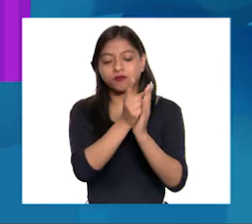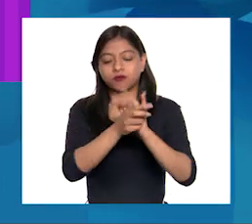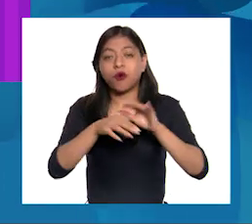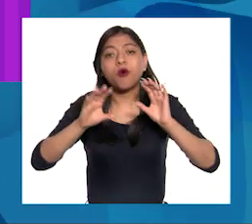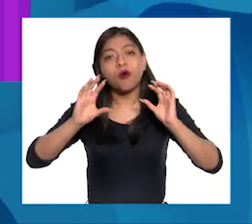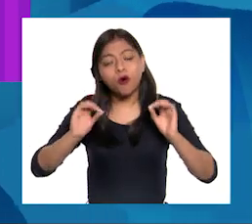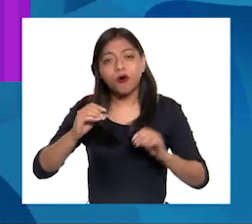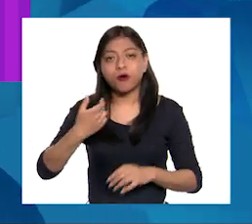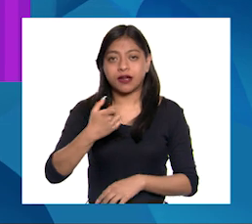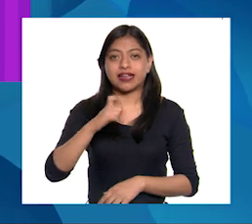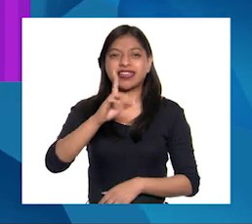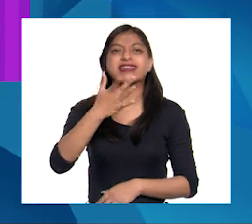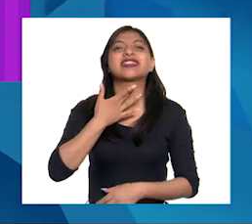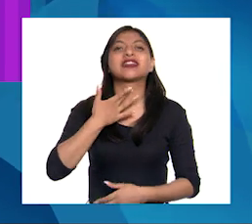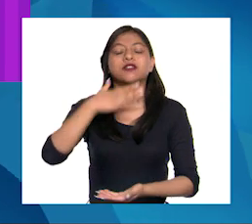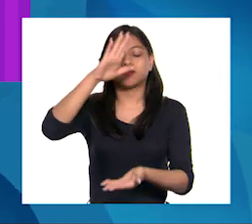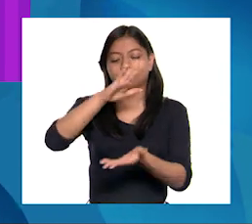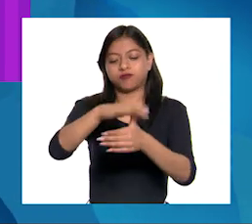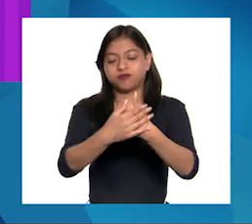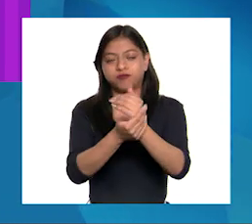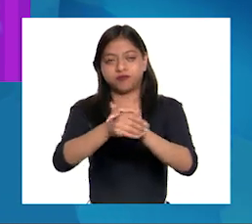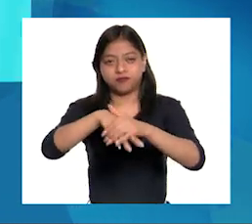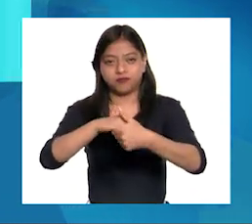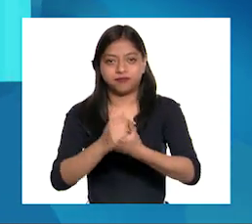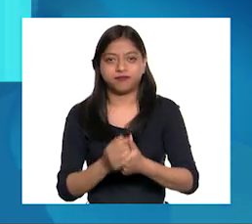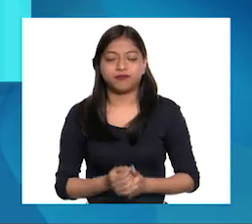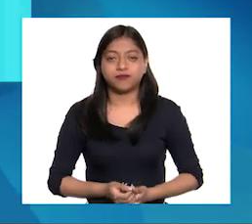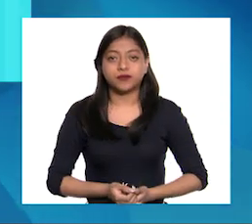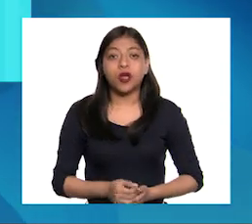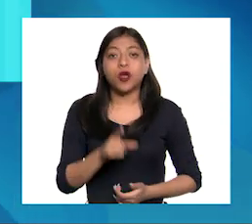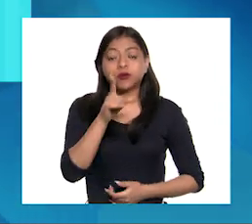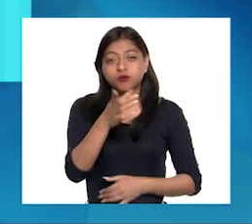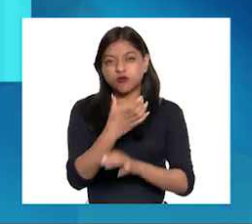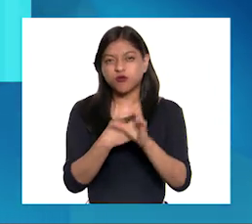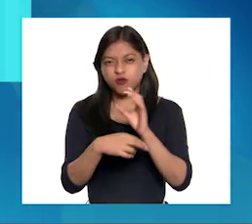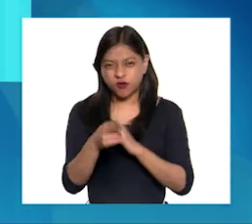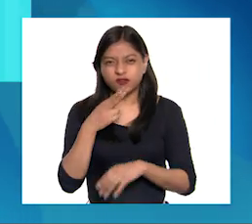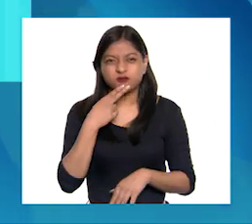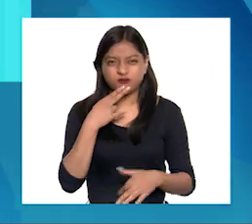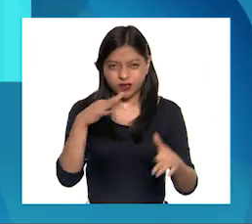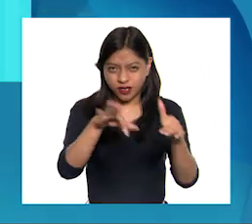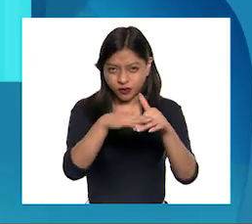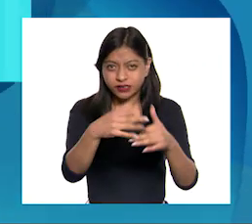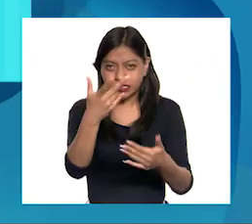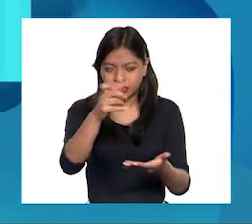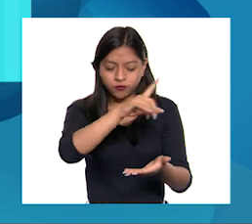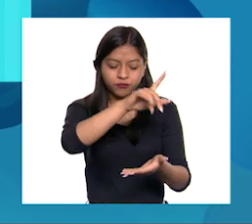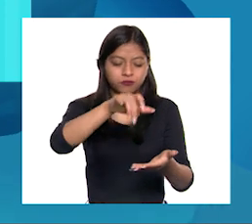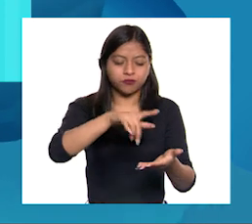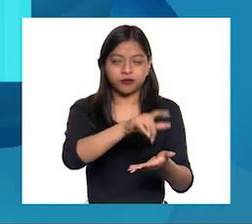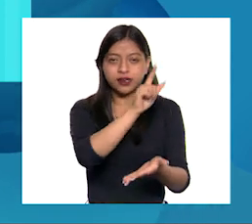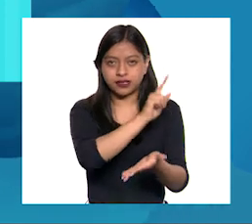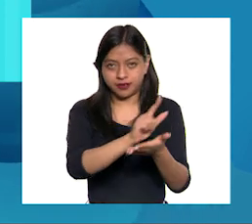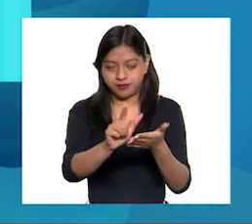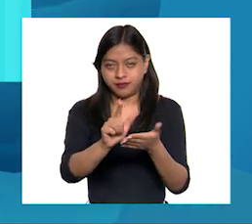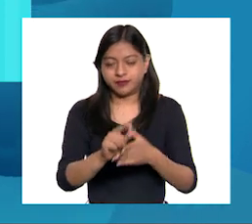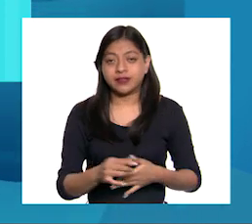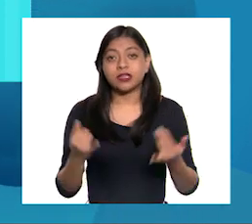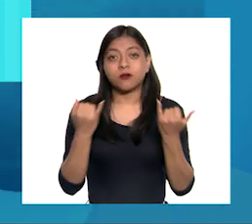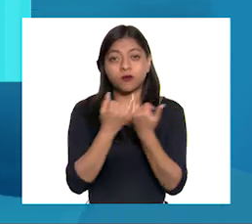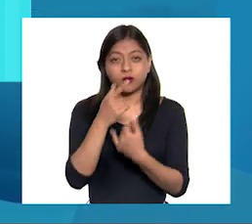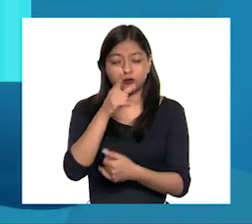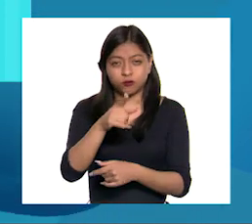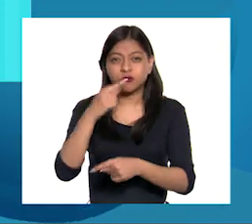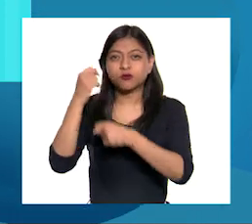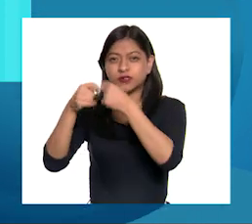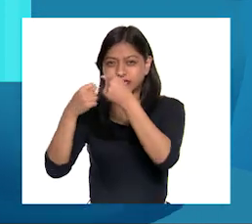aplica desinfectante a base de agua y alcohol. Desinfecta las superficies de los objetos que más utilizas. También